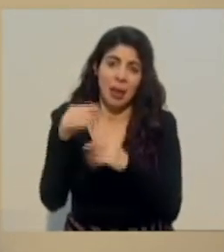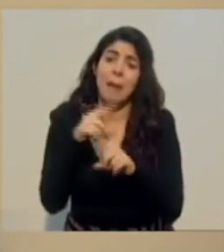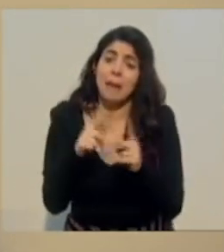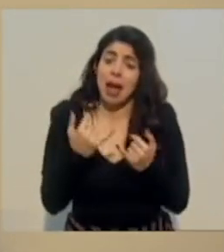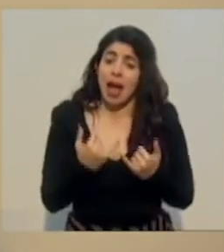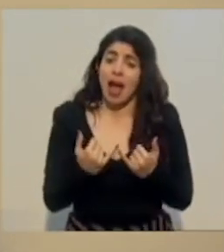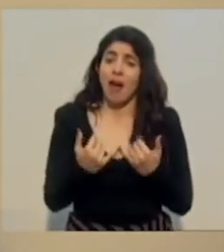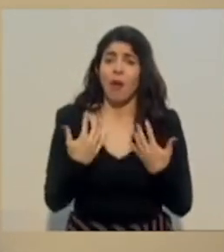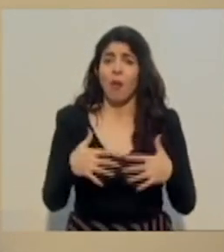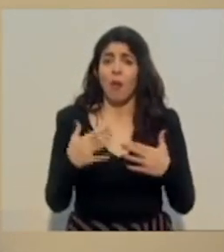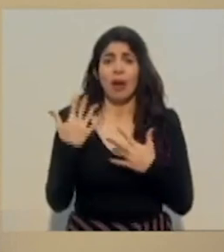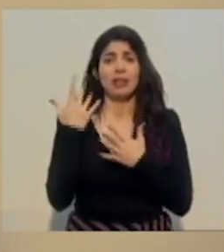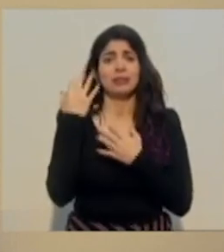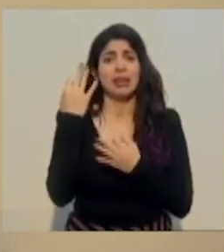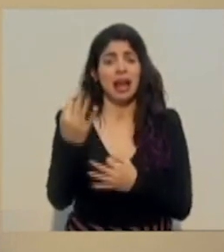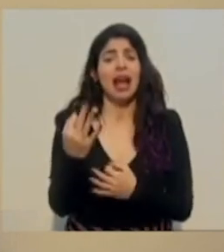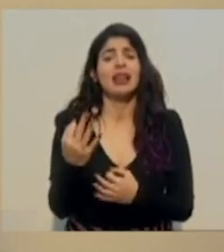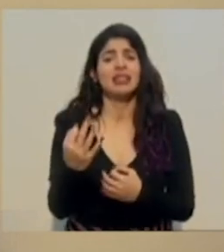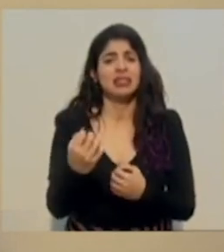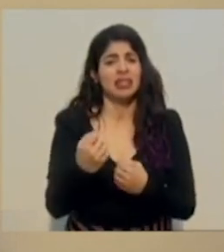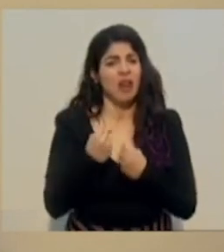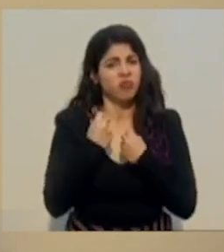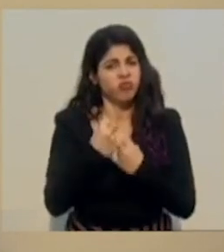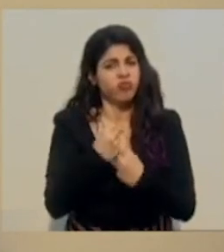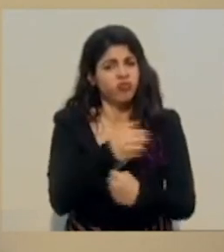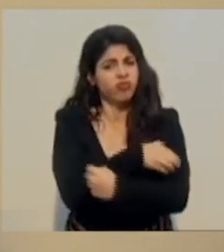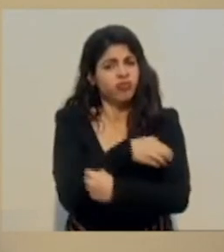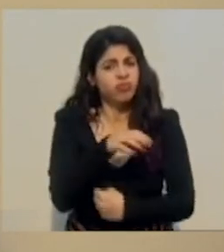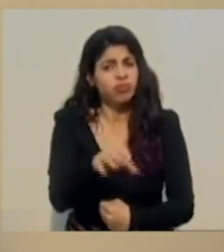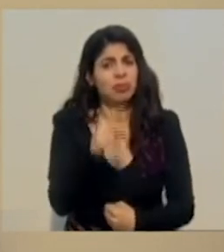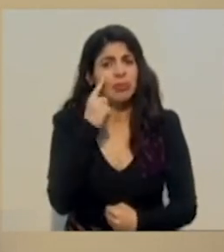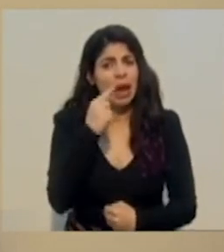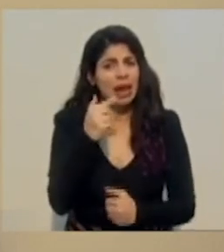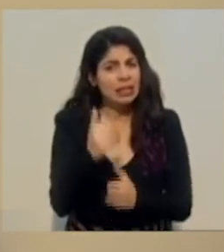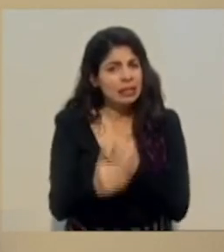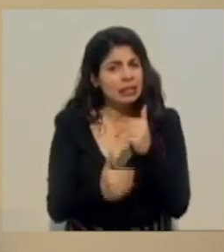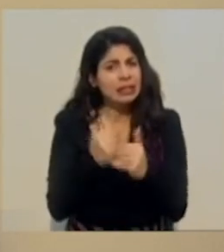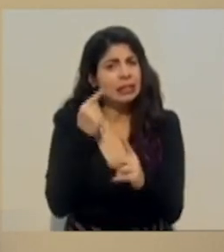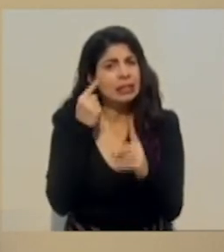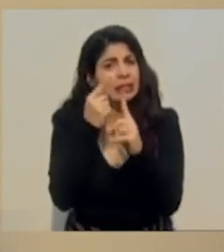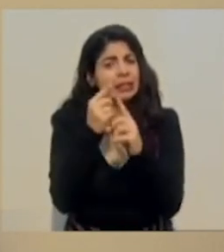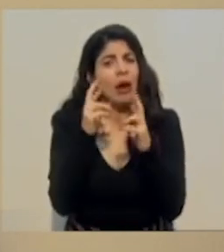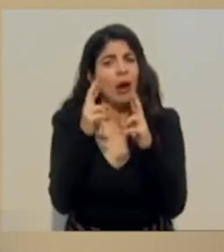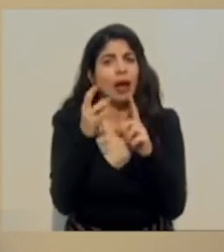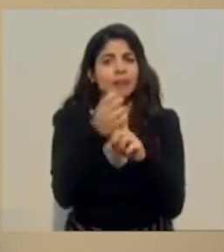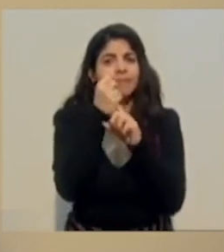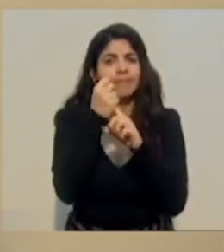músculo poderoso para llevar esto hasta buen puerto. Muchísimas gracias.